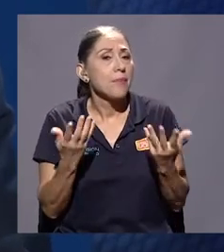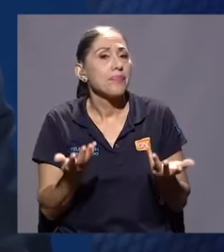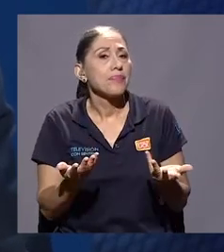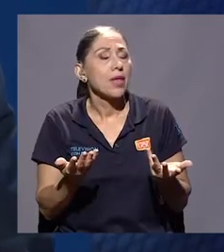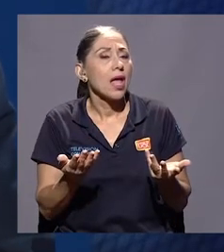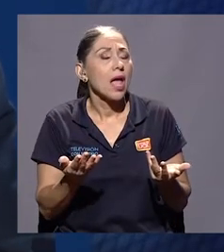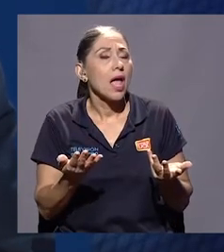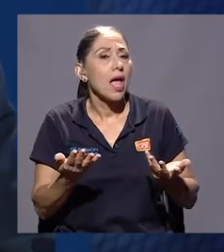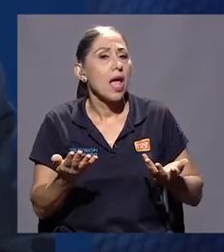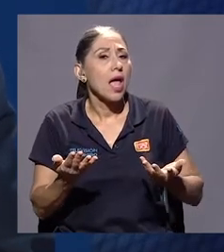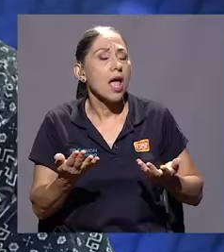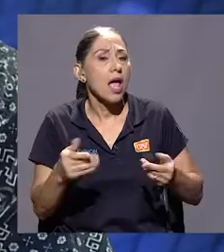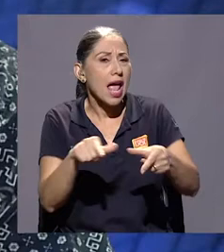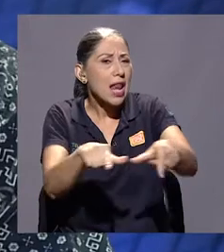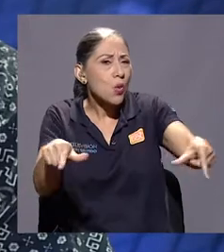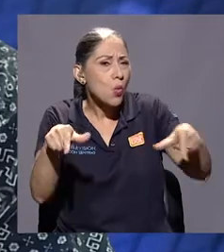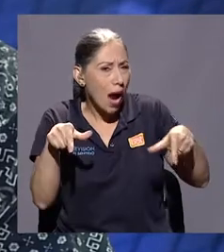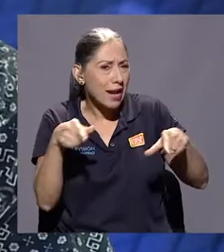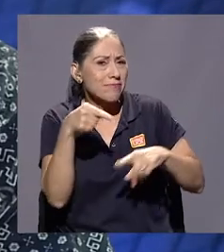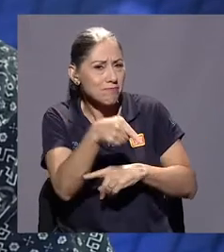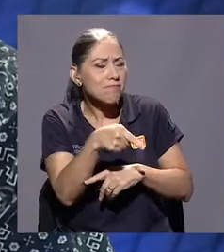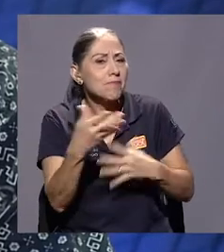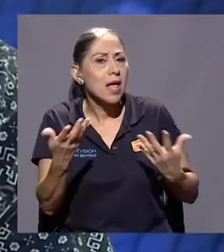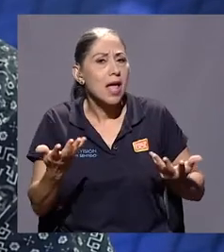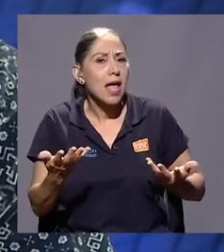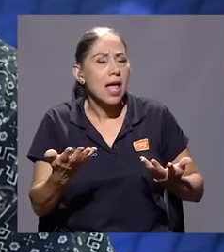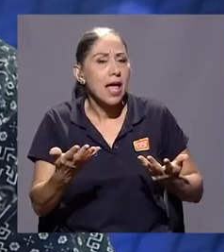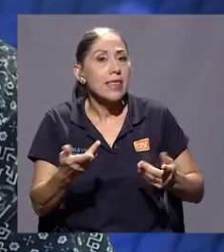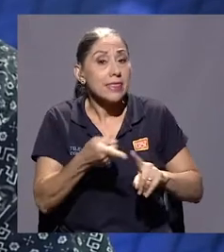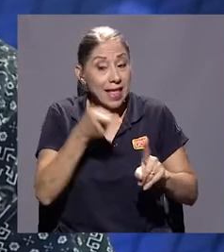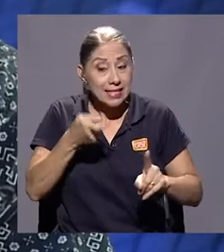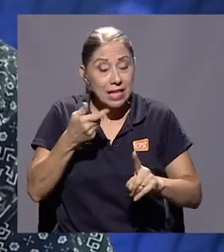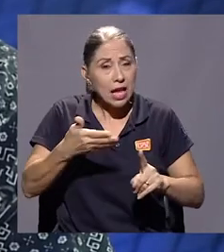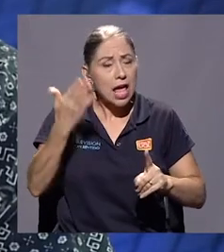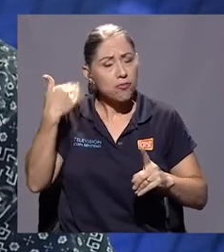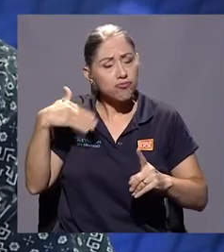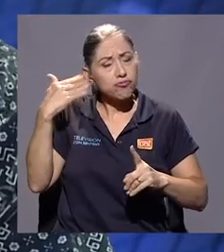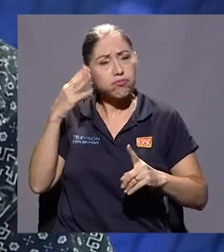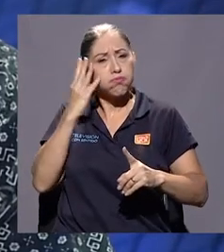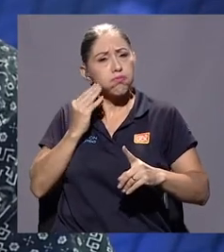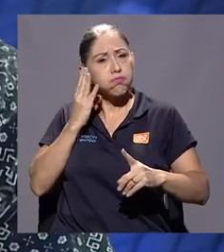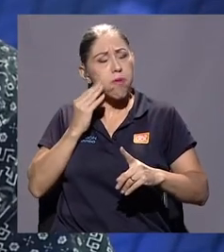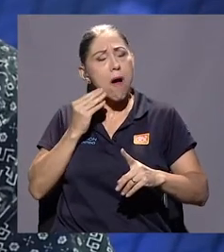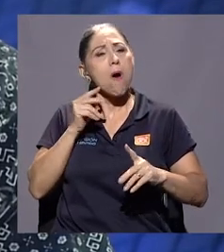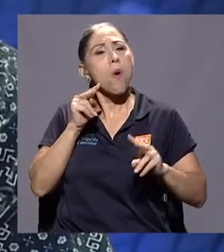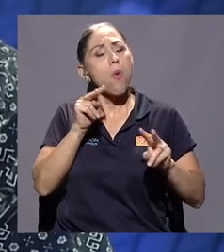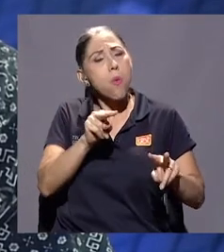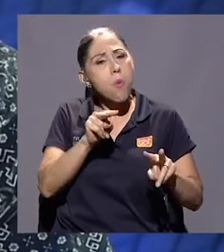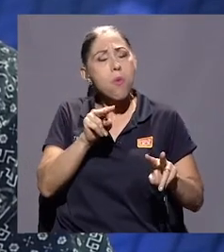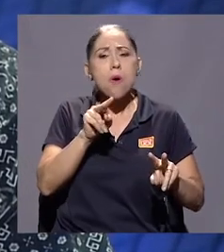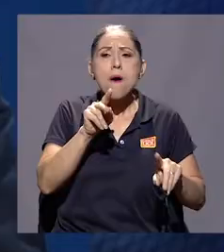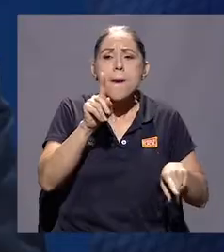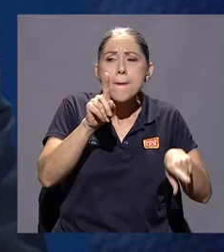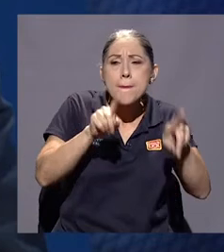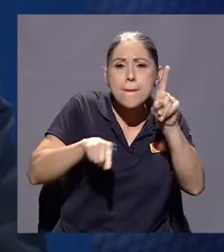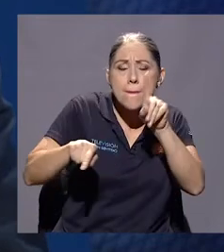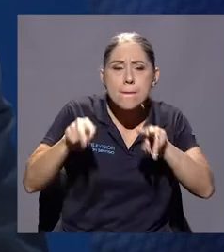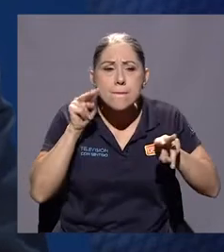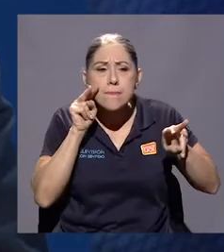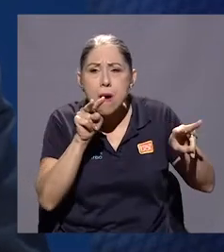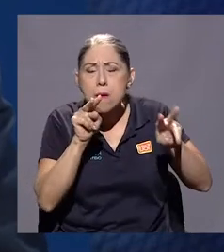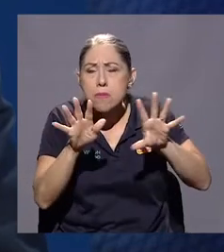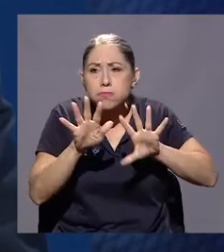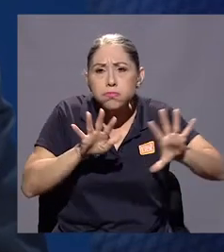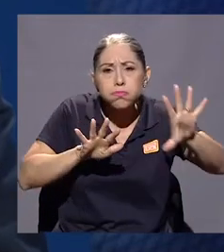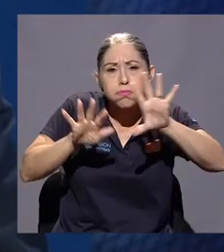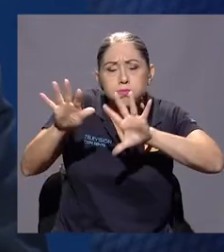venían esas historias tenía toda esta visualidad que para mí me pareció muy lindo